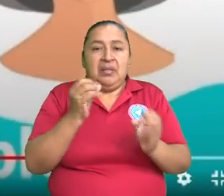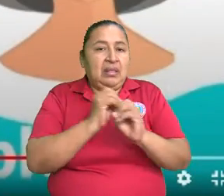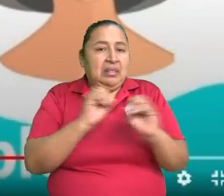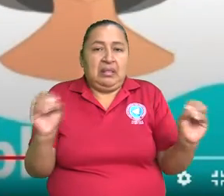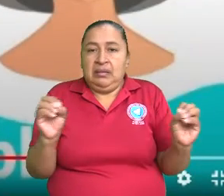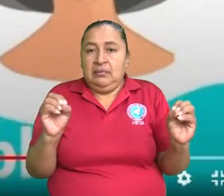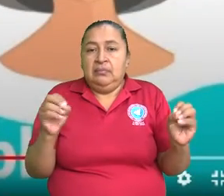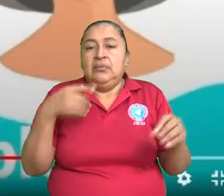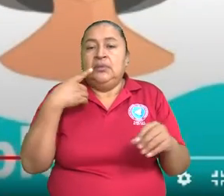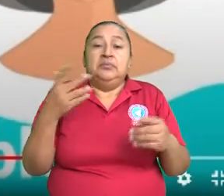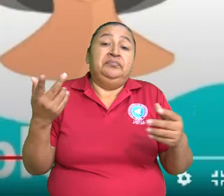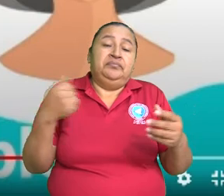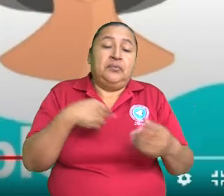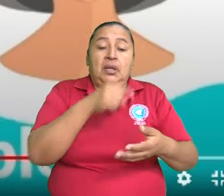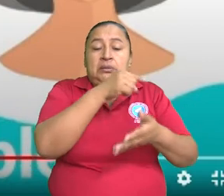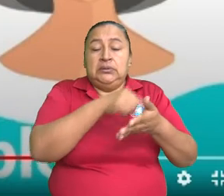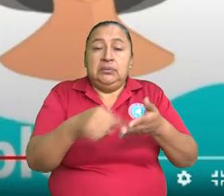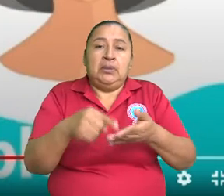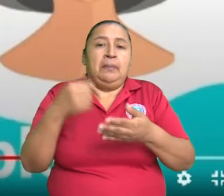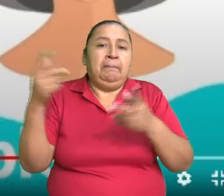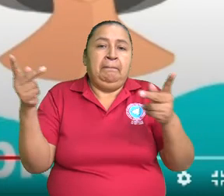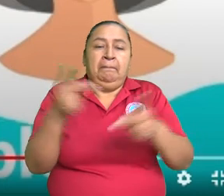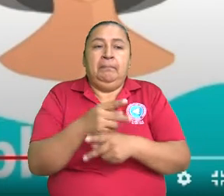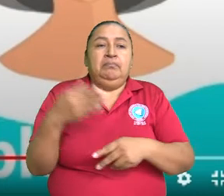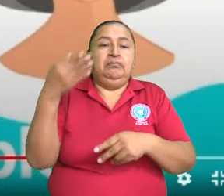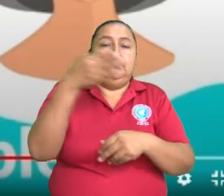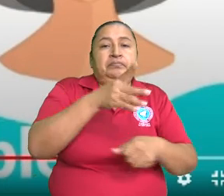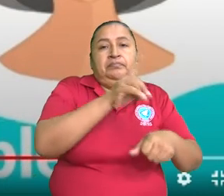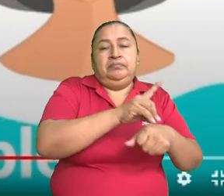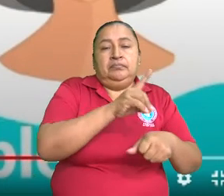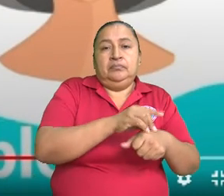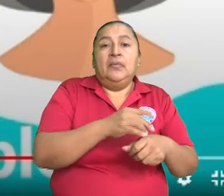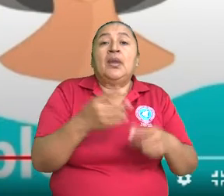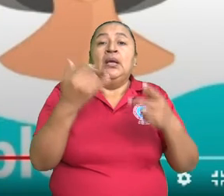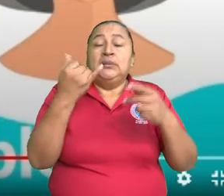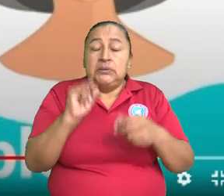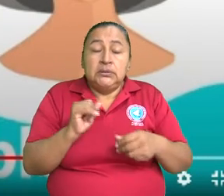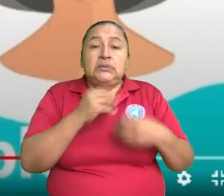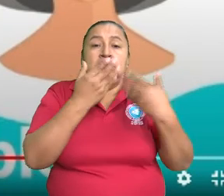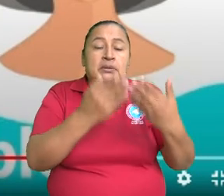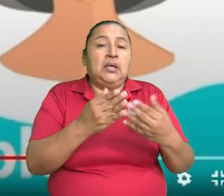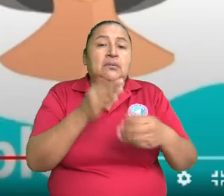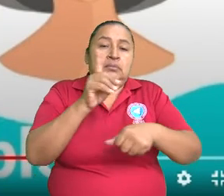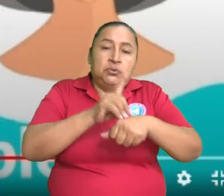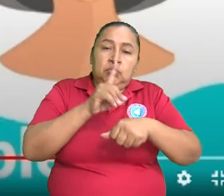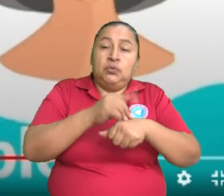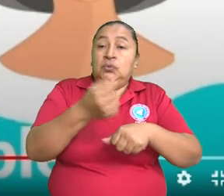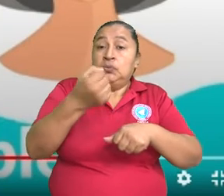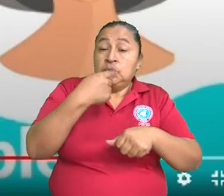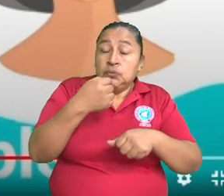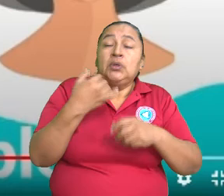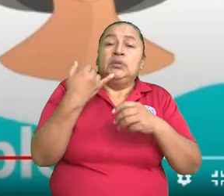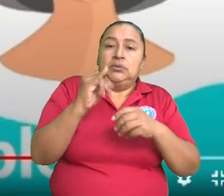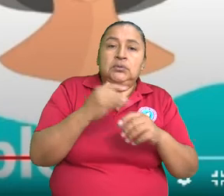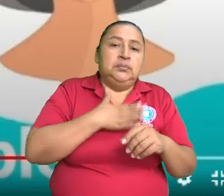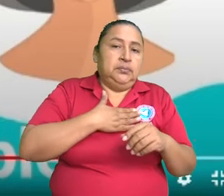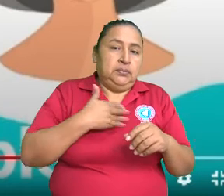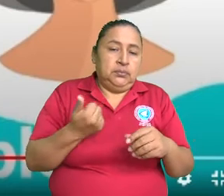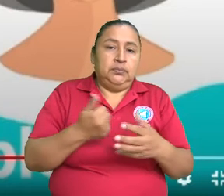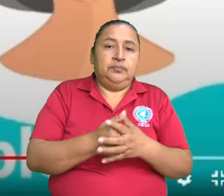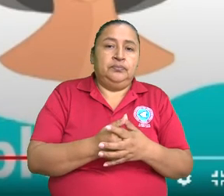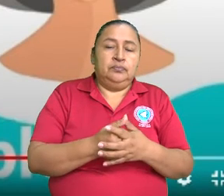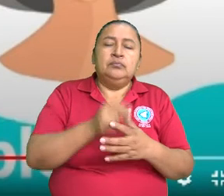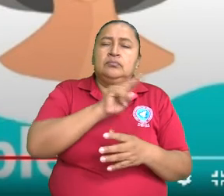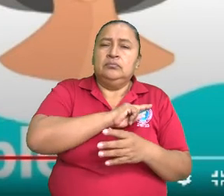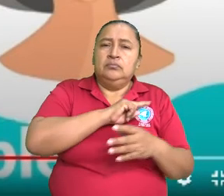con esto. Pues, si se da el tratamiento específico, pues, en los primeros días, pues, el pronóstico es mucho mejor. Claro. Hay